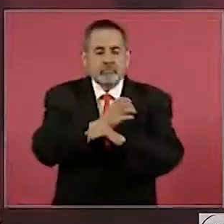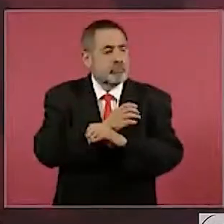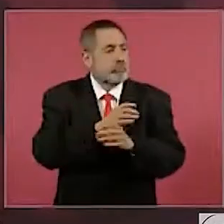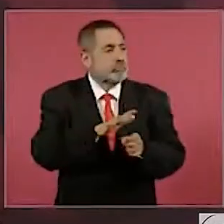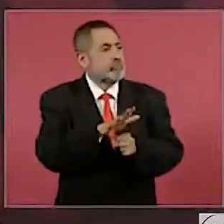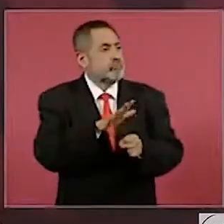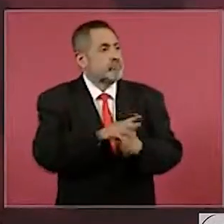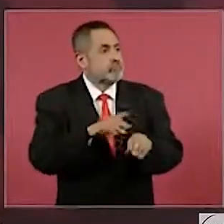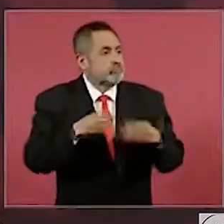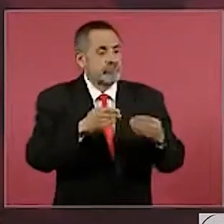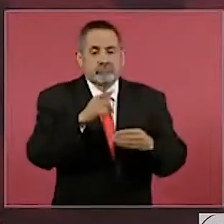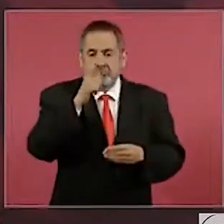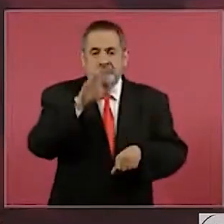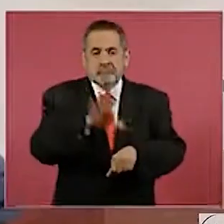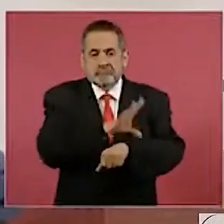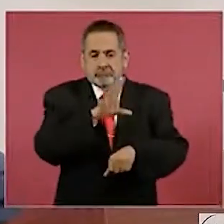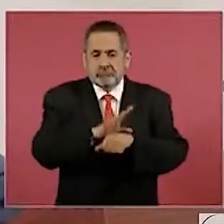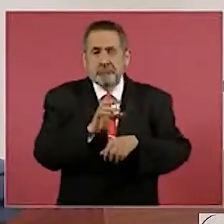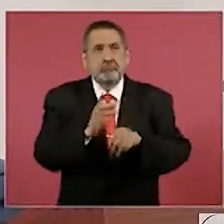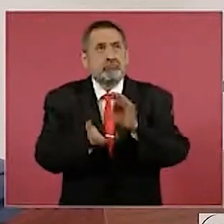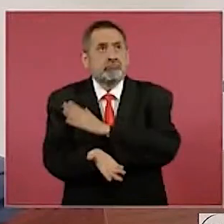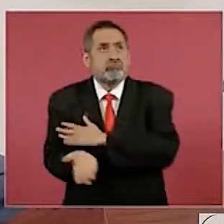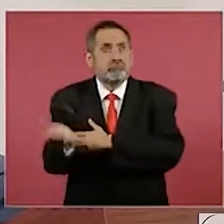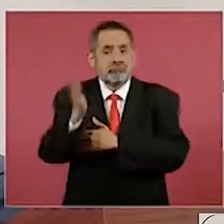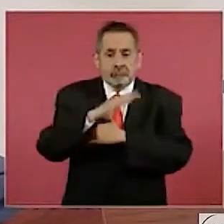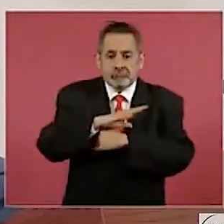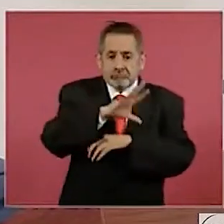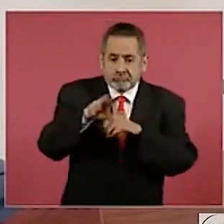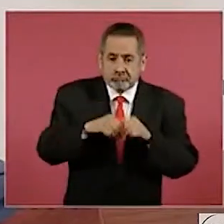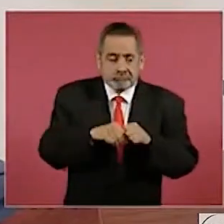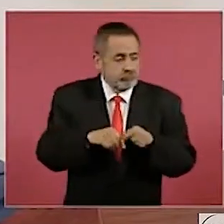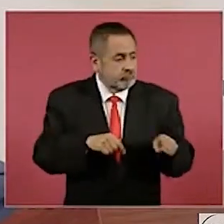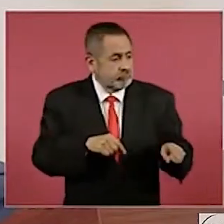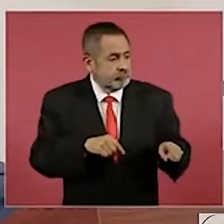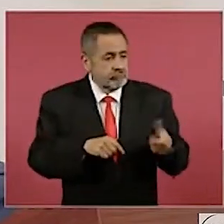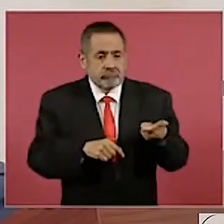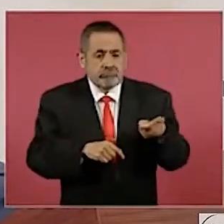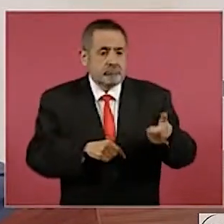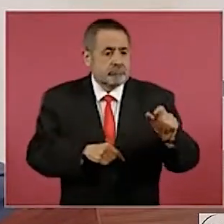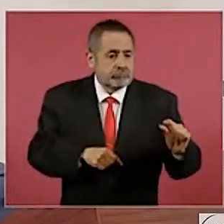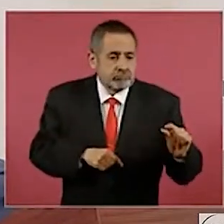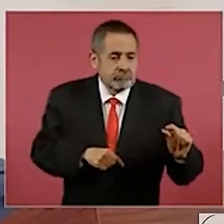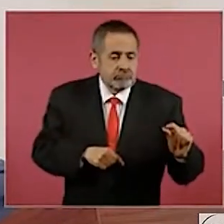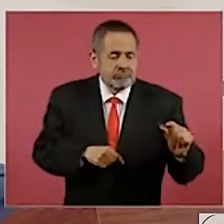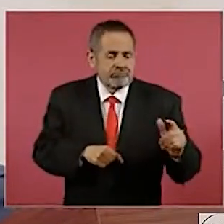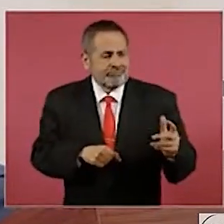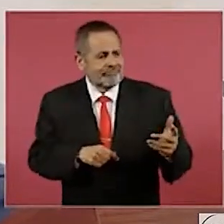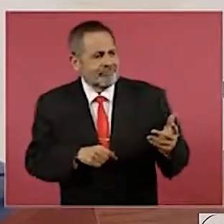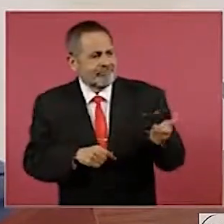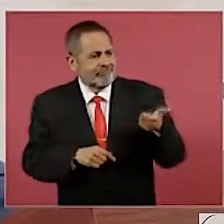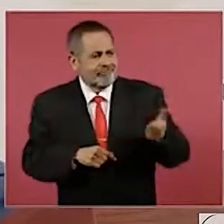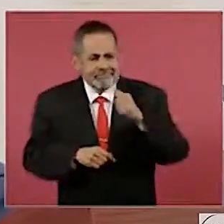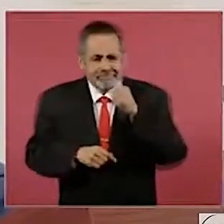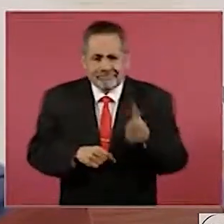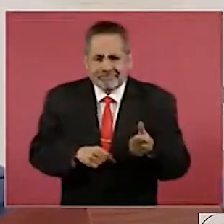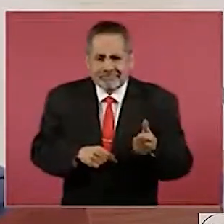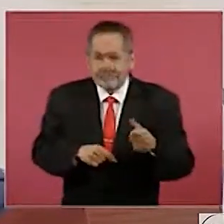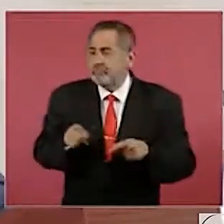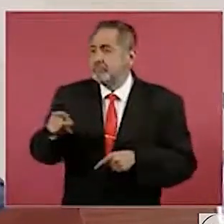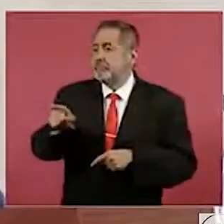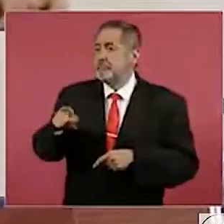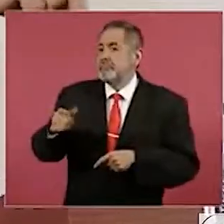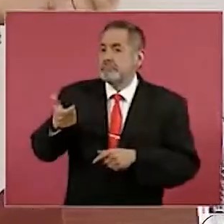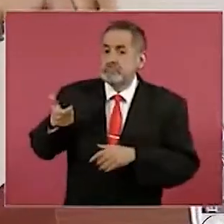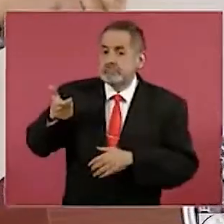luz día y noche y no paguen lo mismo